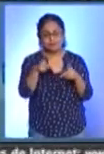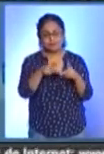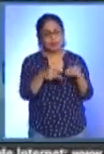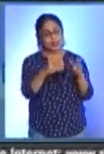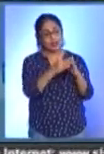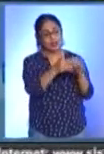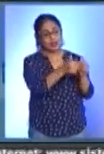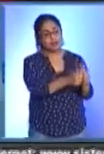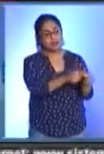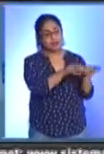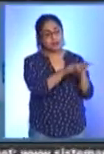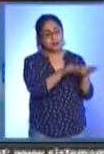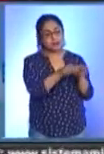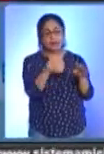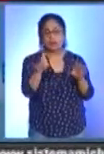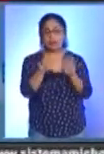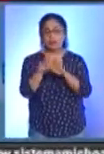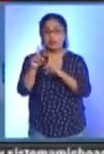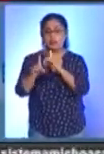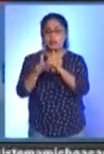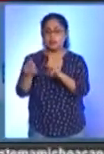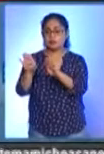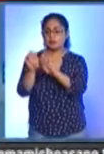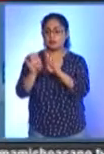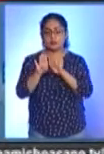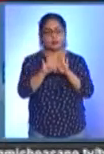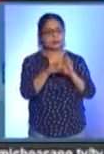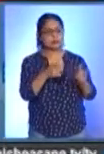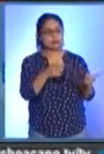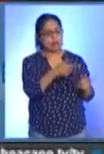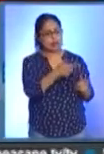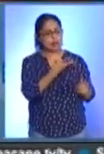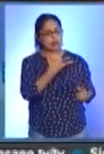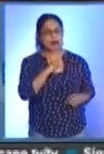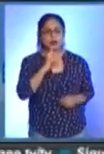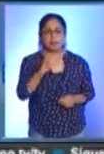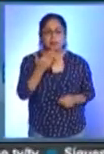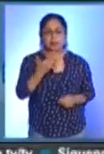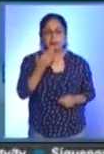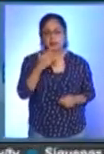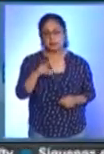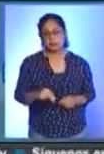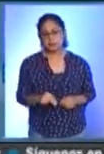casa tras el cierre de instalaciones deportivas, el resultado de los chicos no es el óptimo.